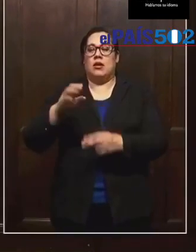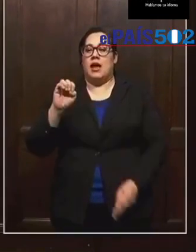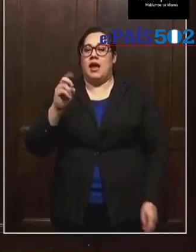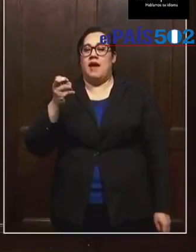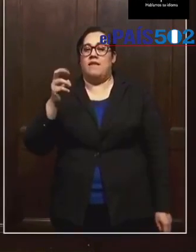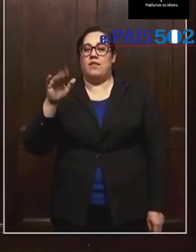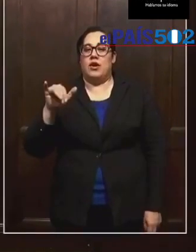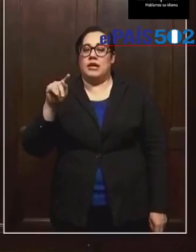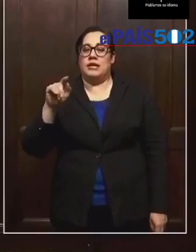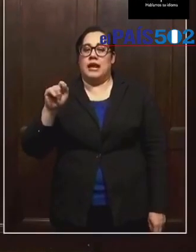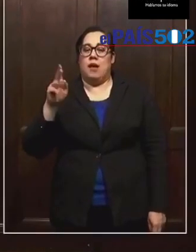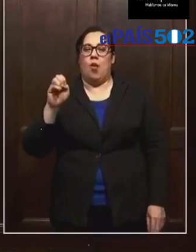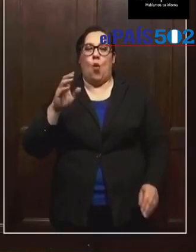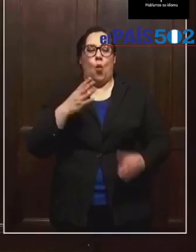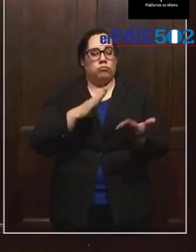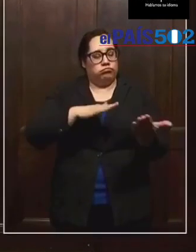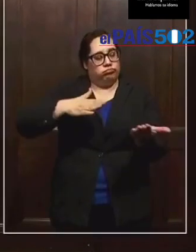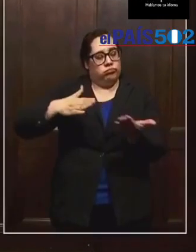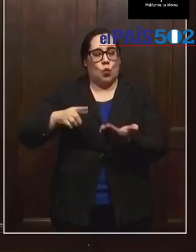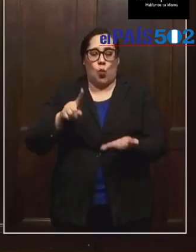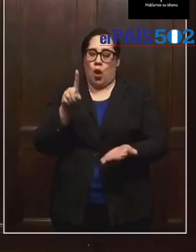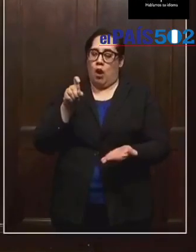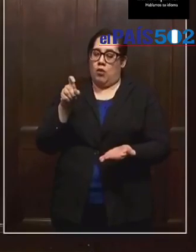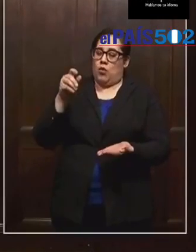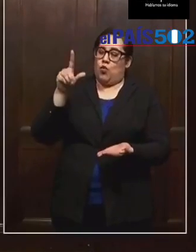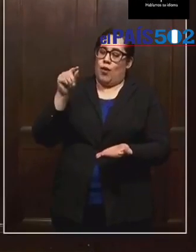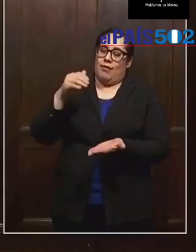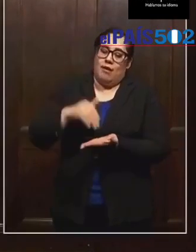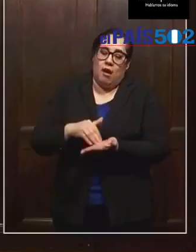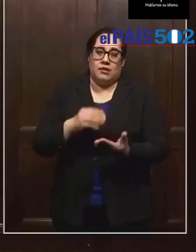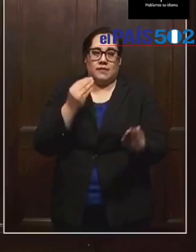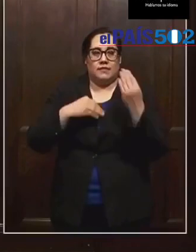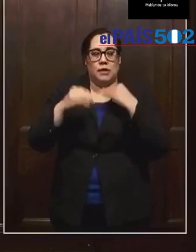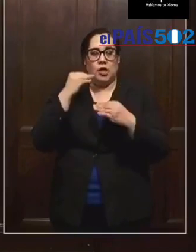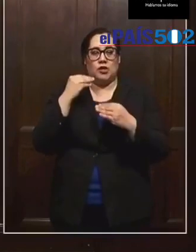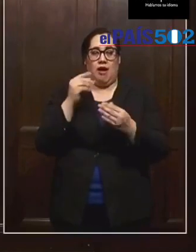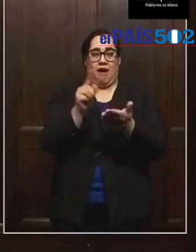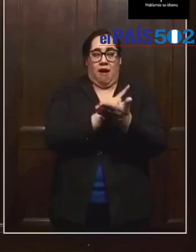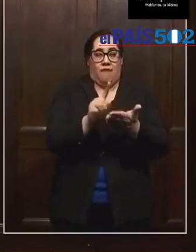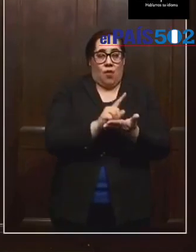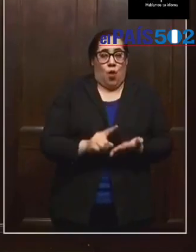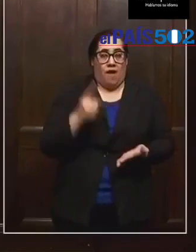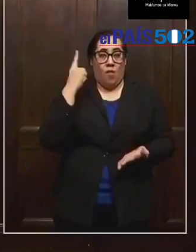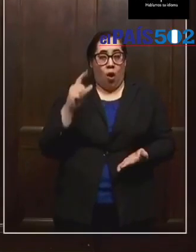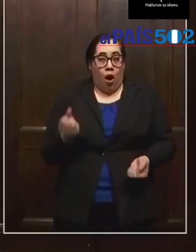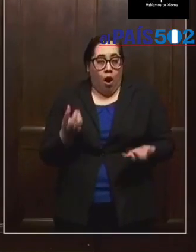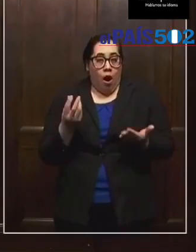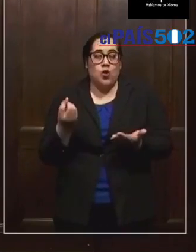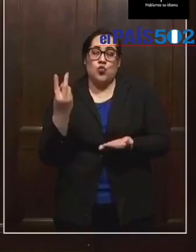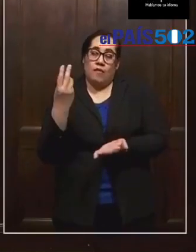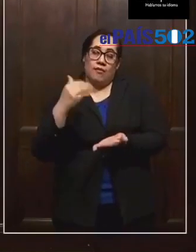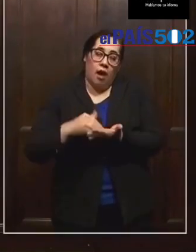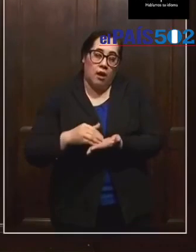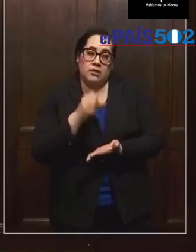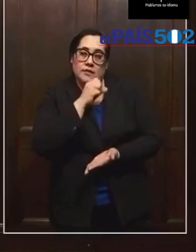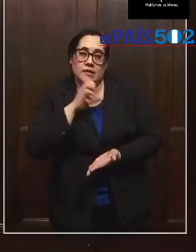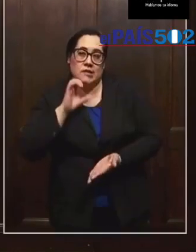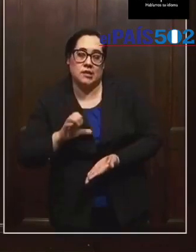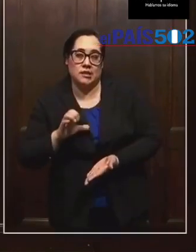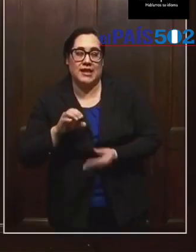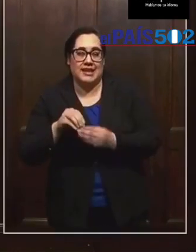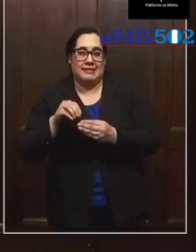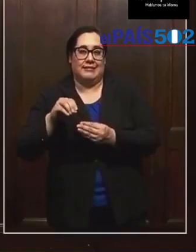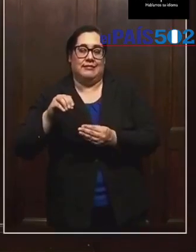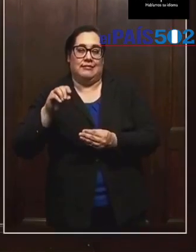120,000 comidas a la semana para 12,000 angelinos mayores. Y hoy lanzamos la